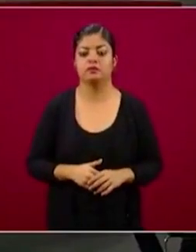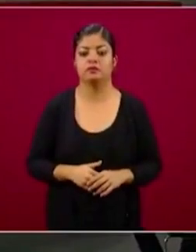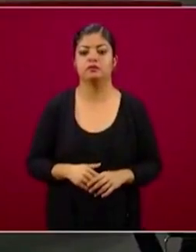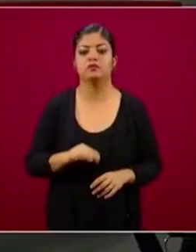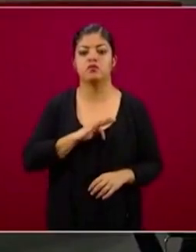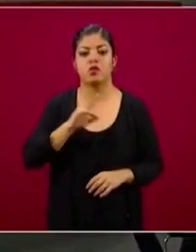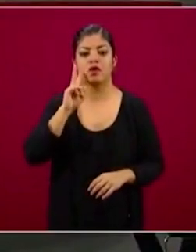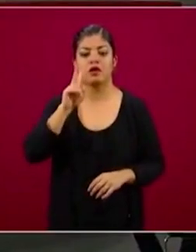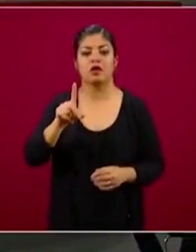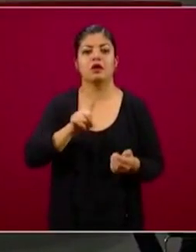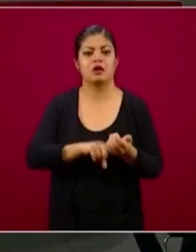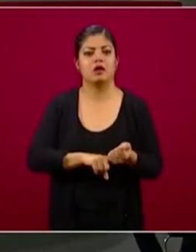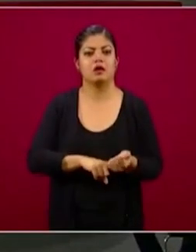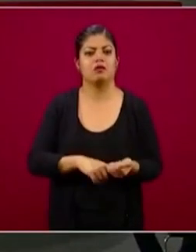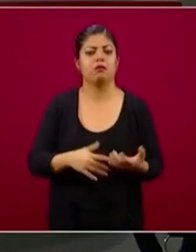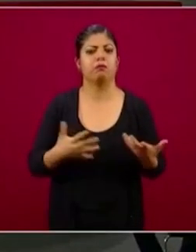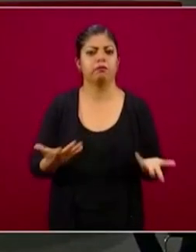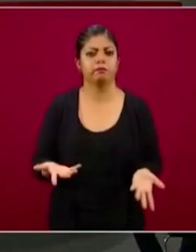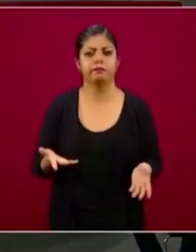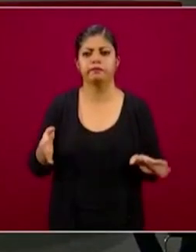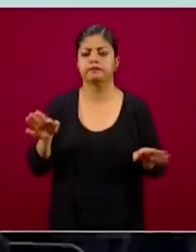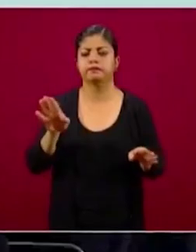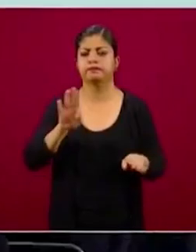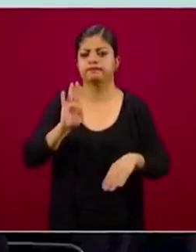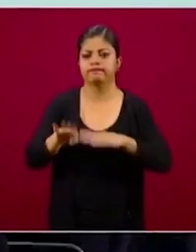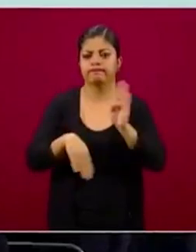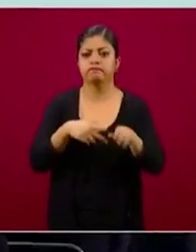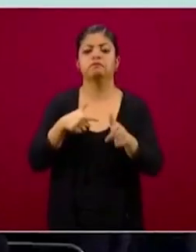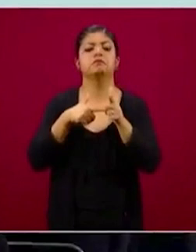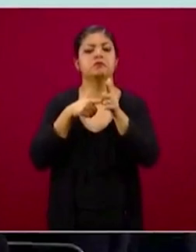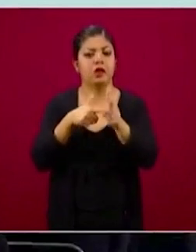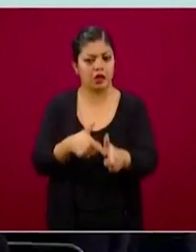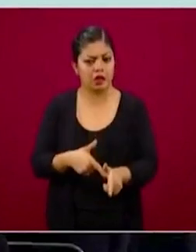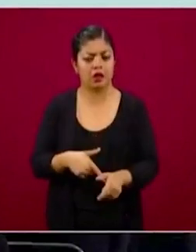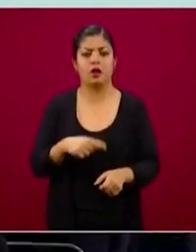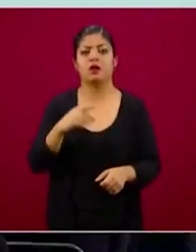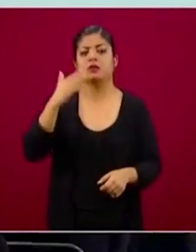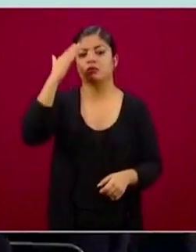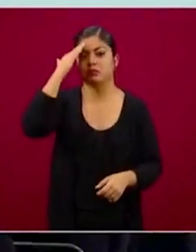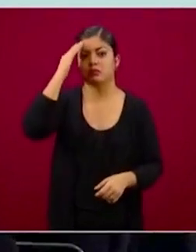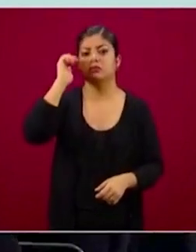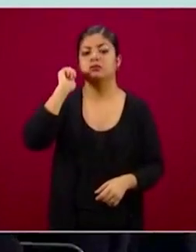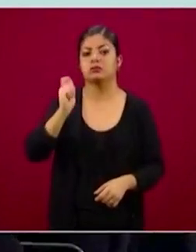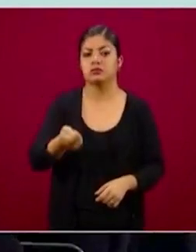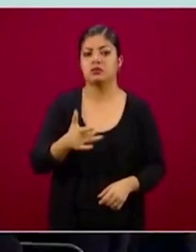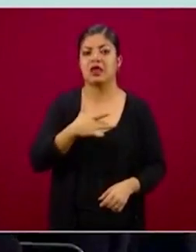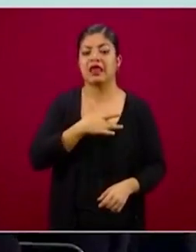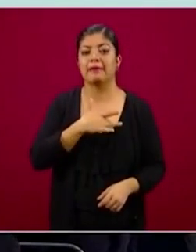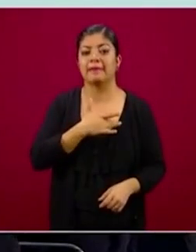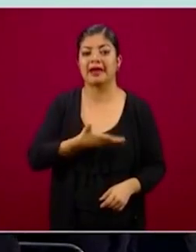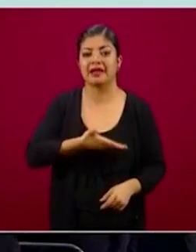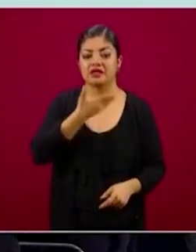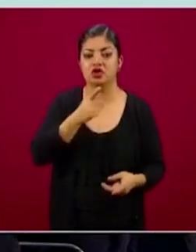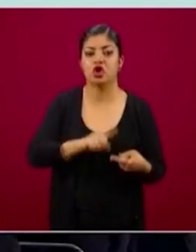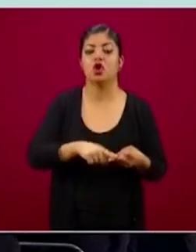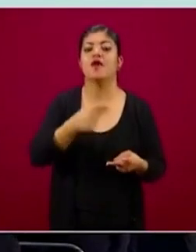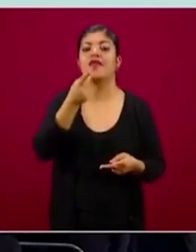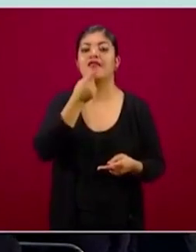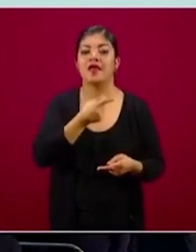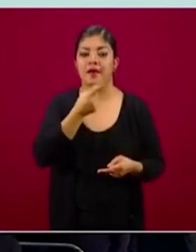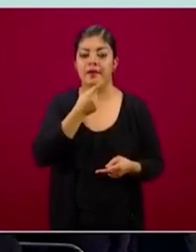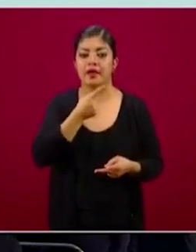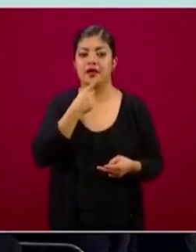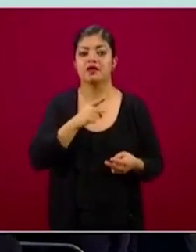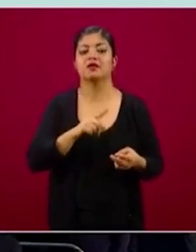Podemos ver cómo se han presentado estas comorbilidades, siguen estando a la cabeza la hipertensión, la diabetes y la